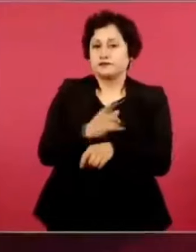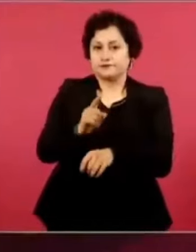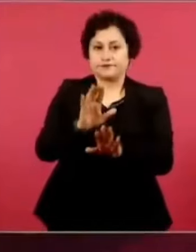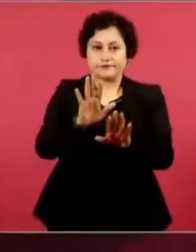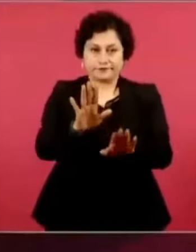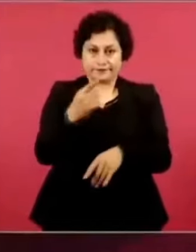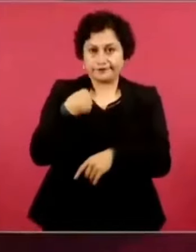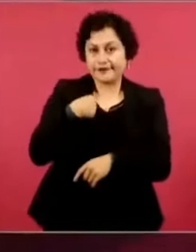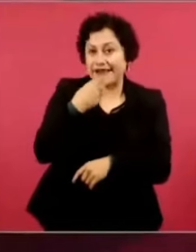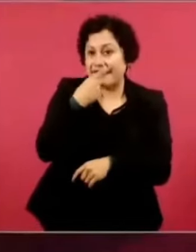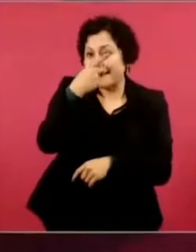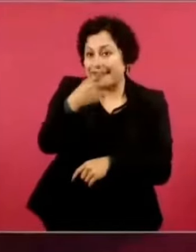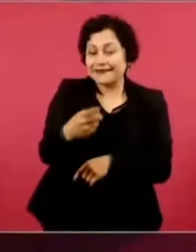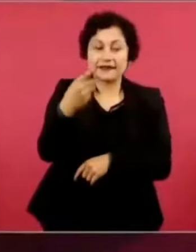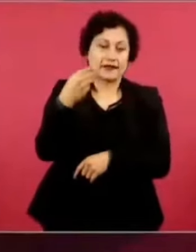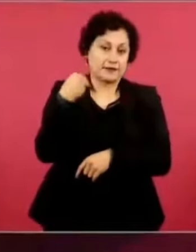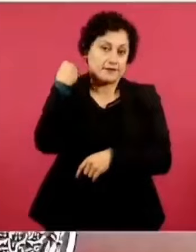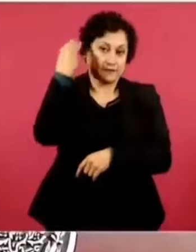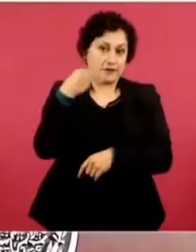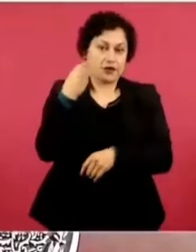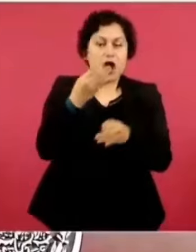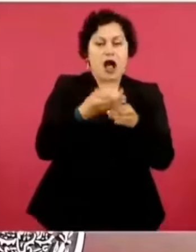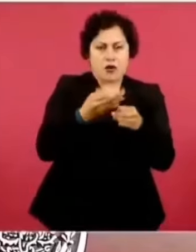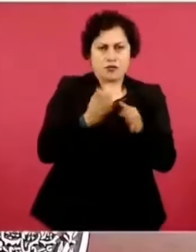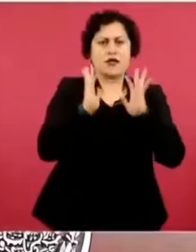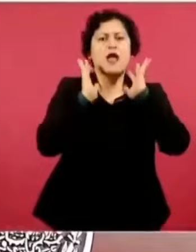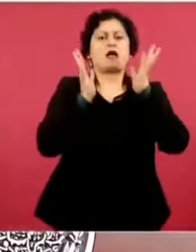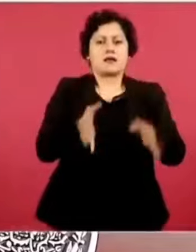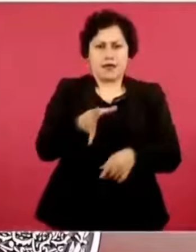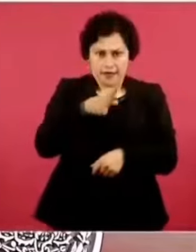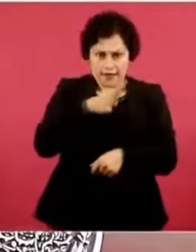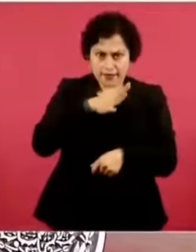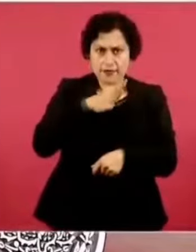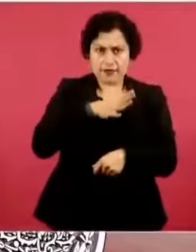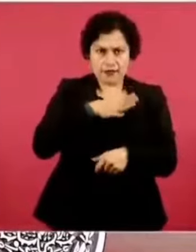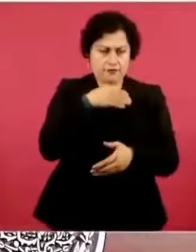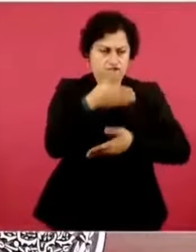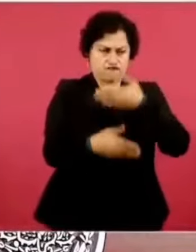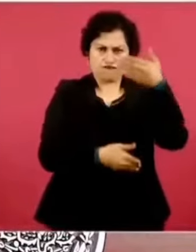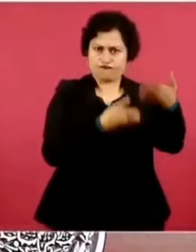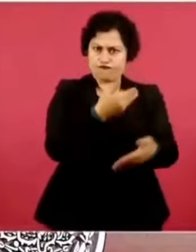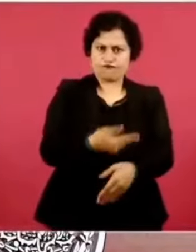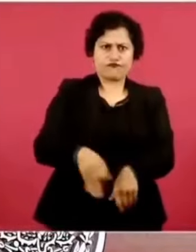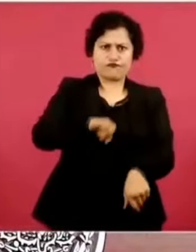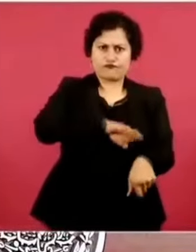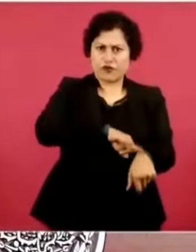En marzo. Sí, ya desde ahora está funcionando muy bien la farmacia.